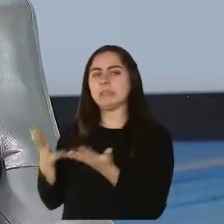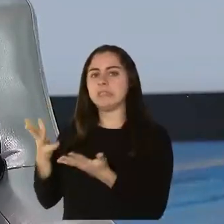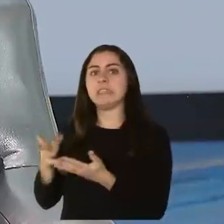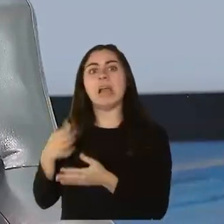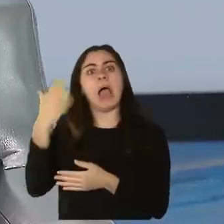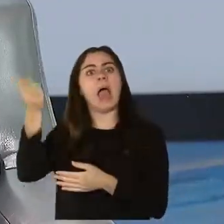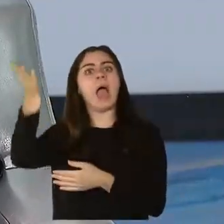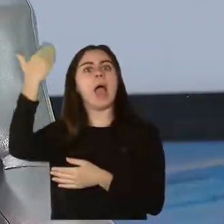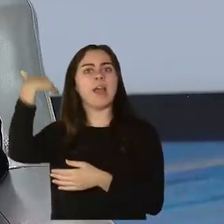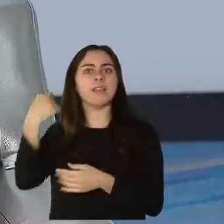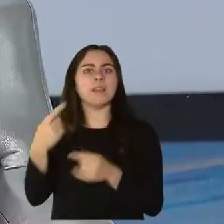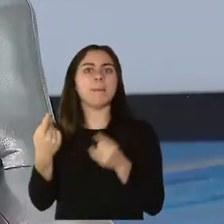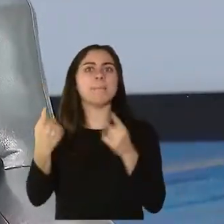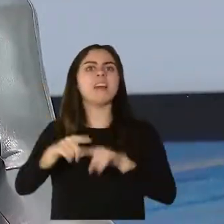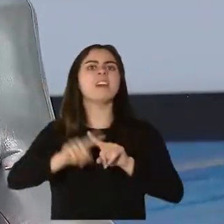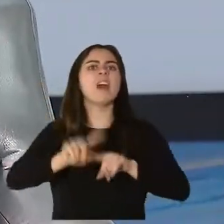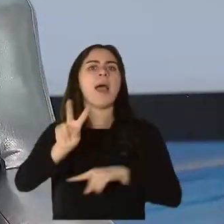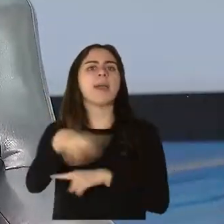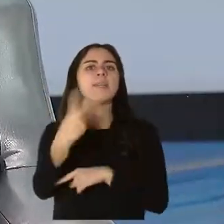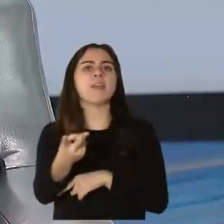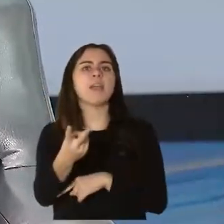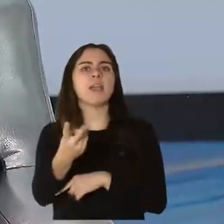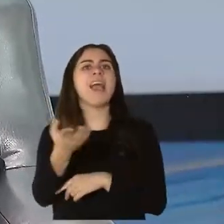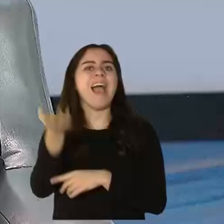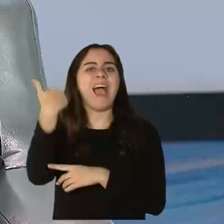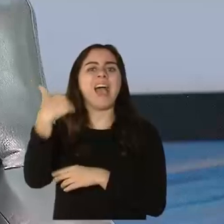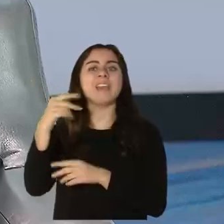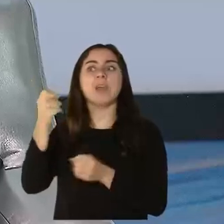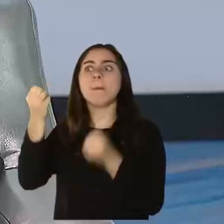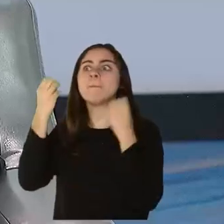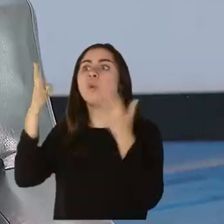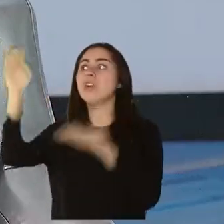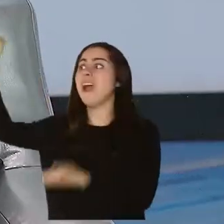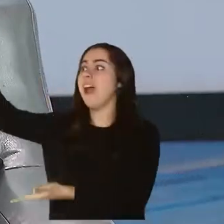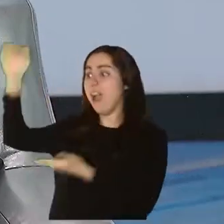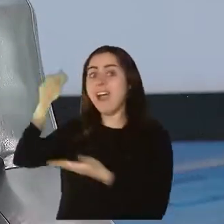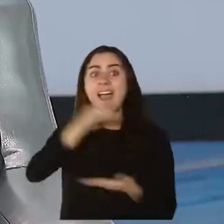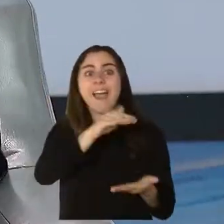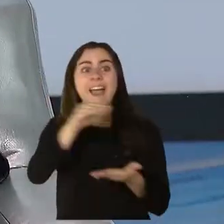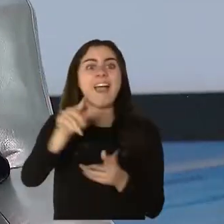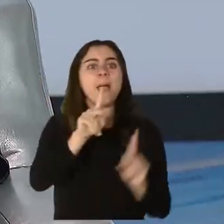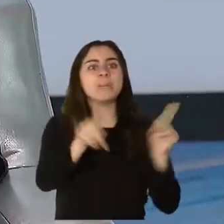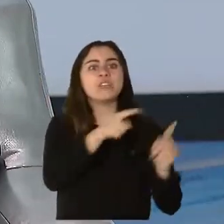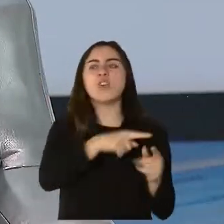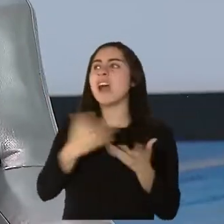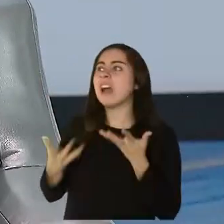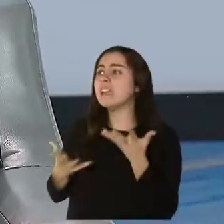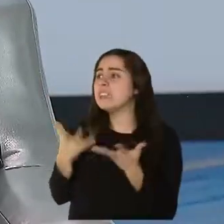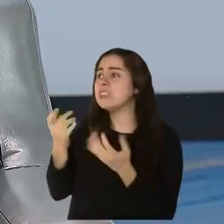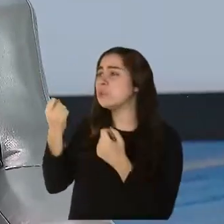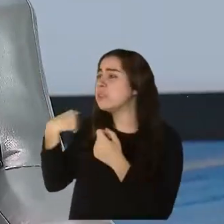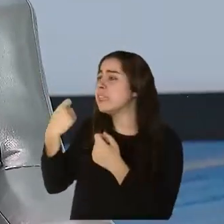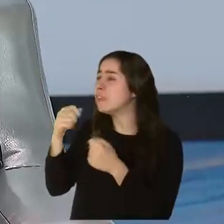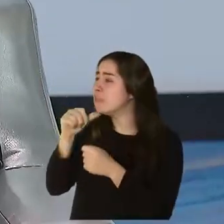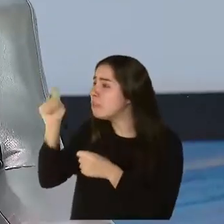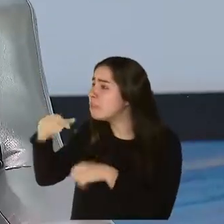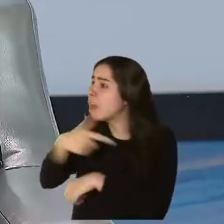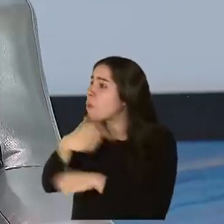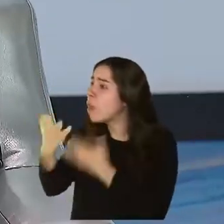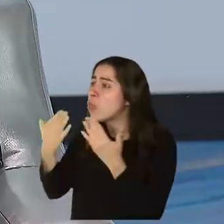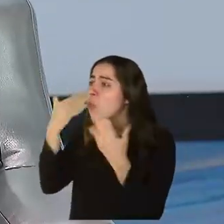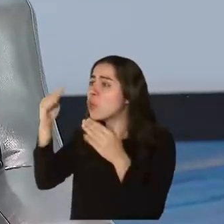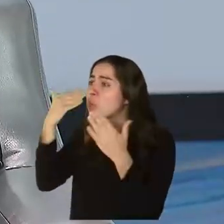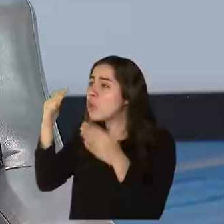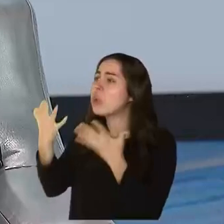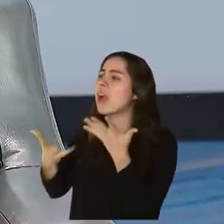lo contrario. Tienes más vacunas y la gente como que no entiende o no está clara de si es necesario. En el momento que nos